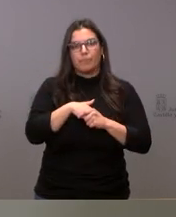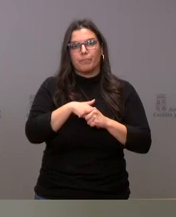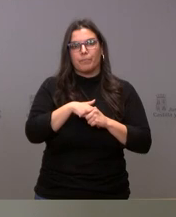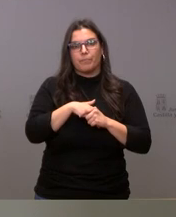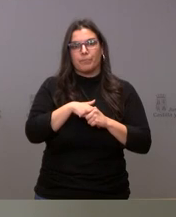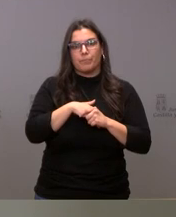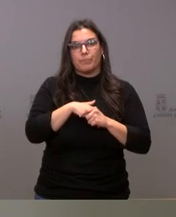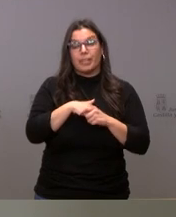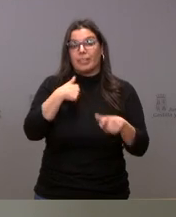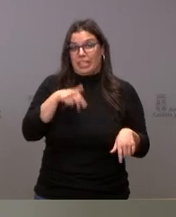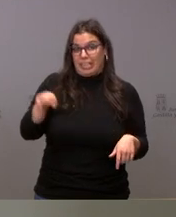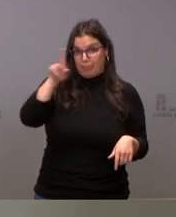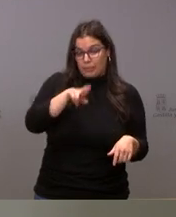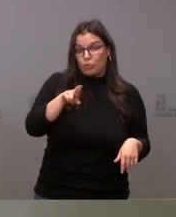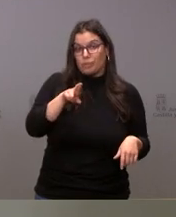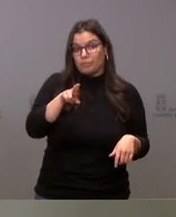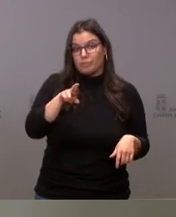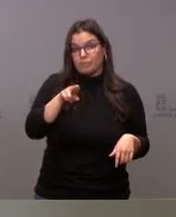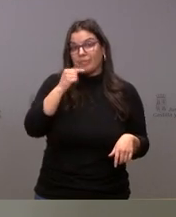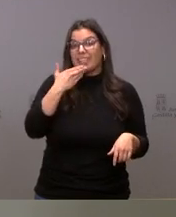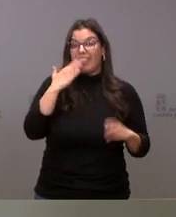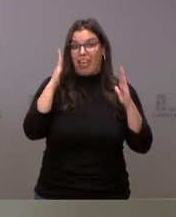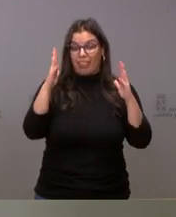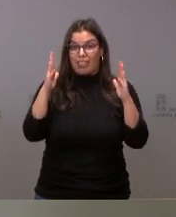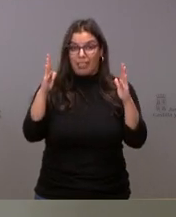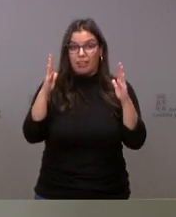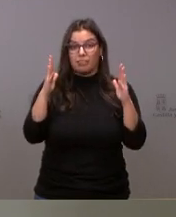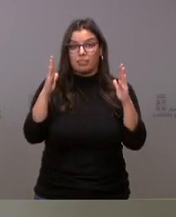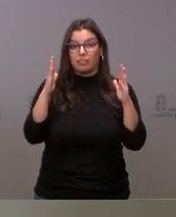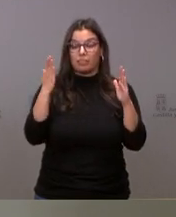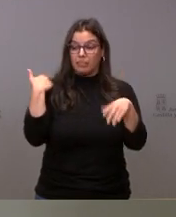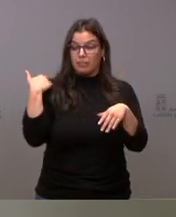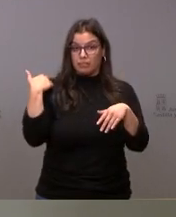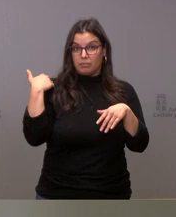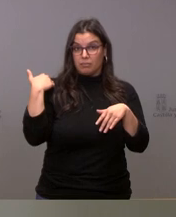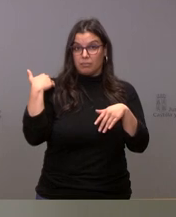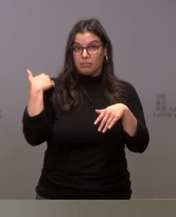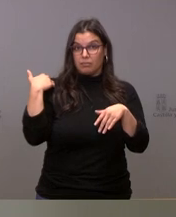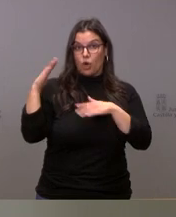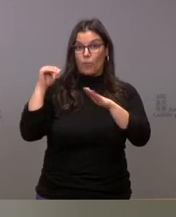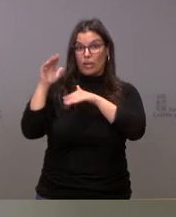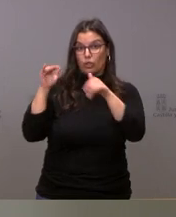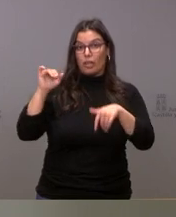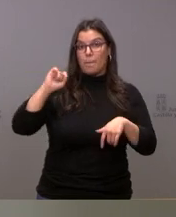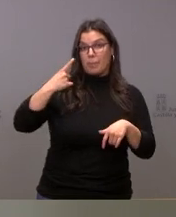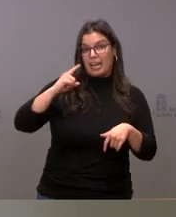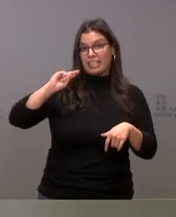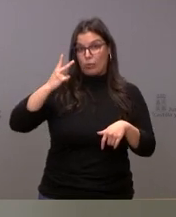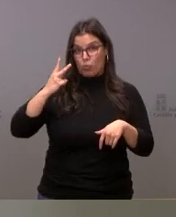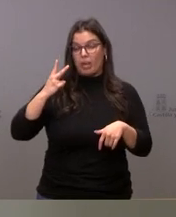le vuelvo a repetir es una franja que en la anterior en la vacunación convencional